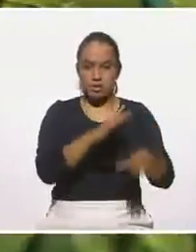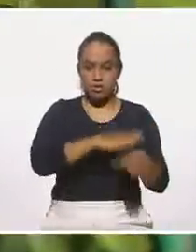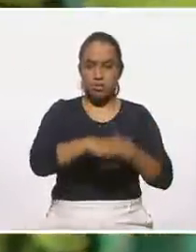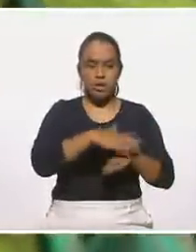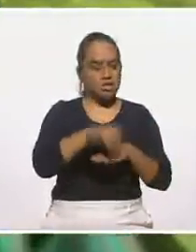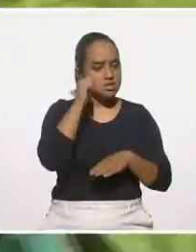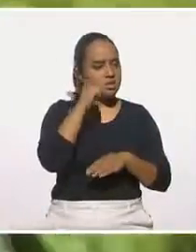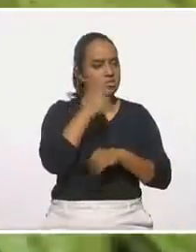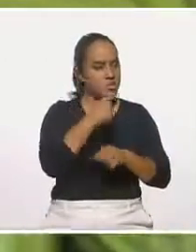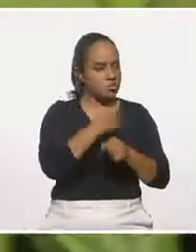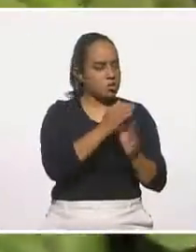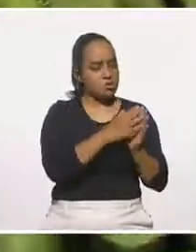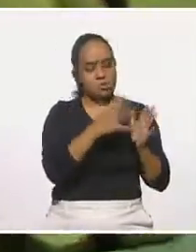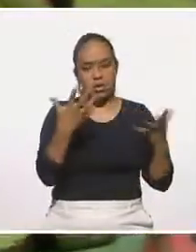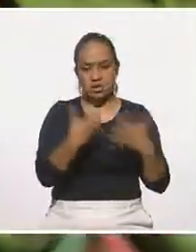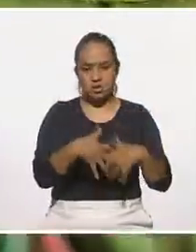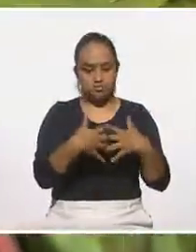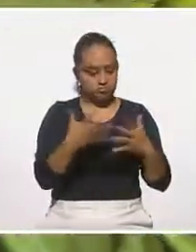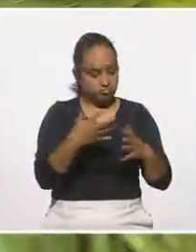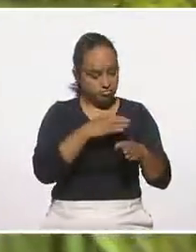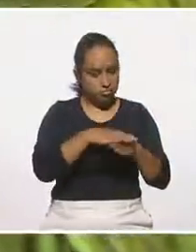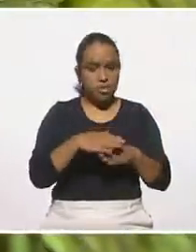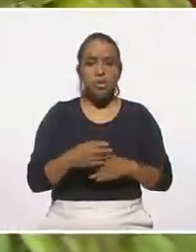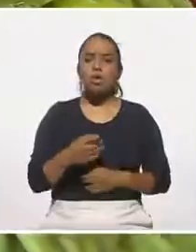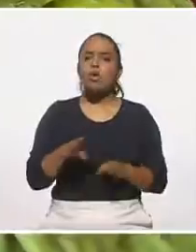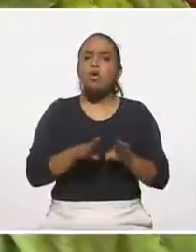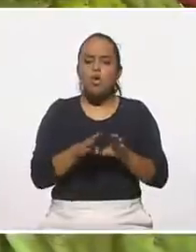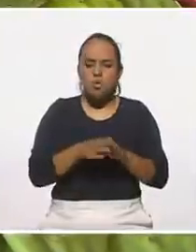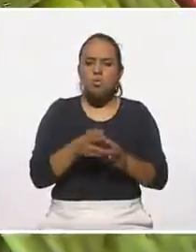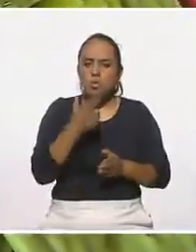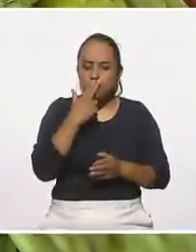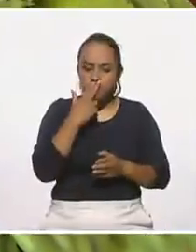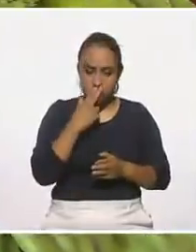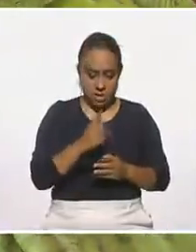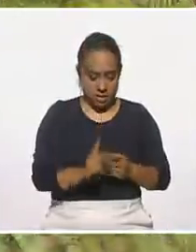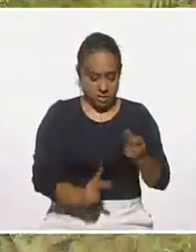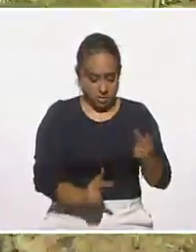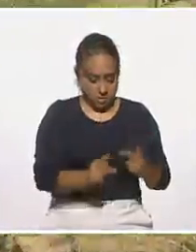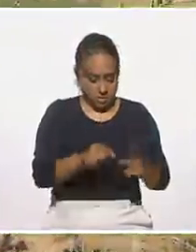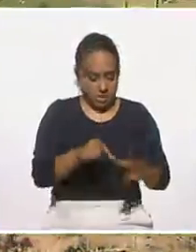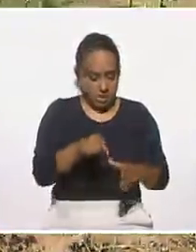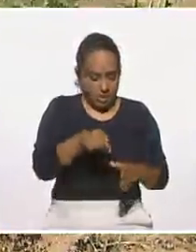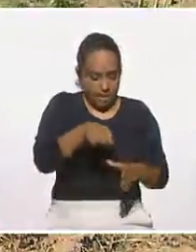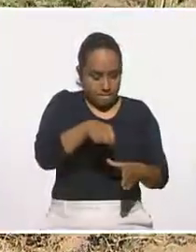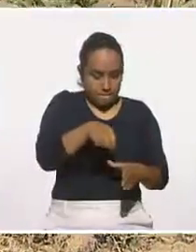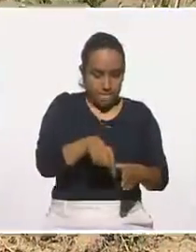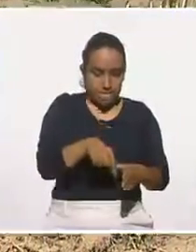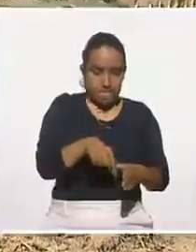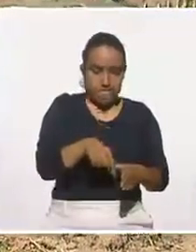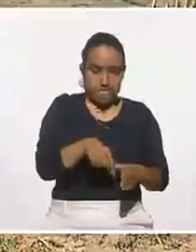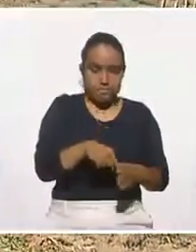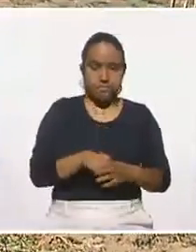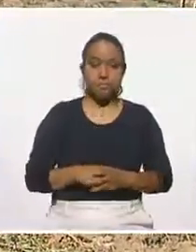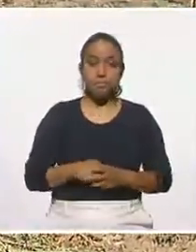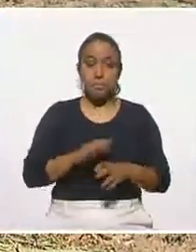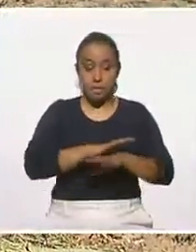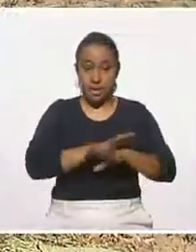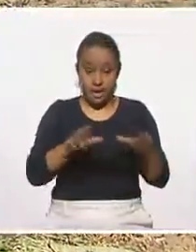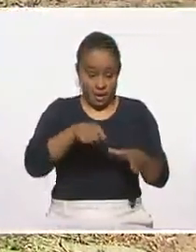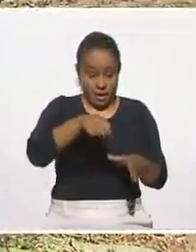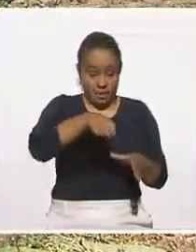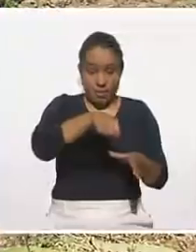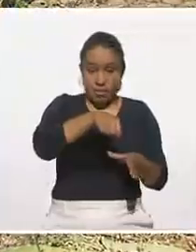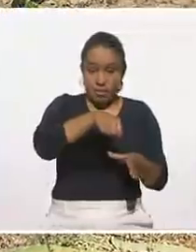procedimiento es de la planta madre, da la semilla. Cuando ya esta semilla